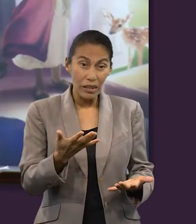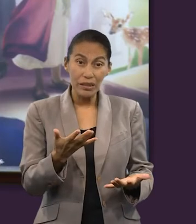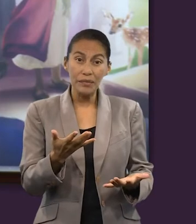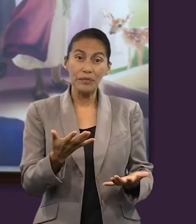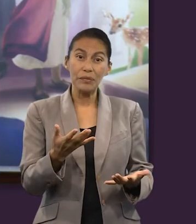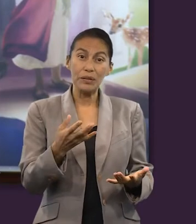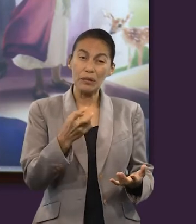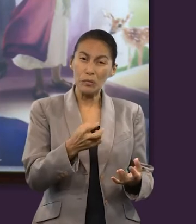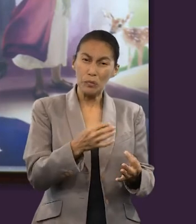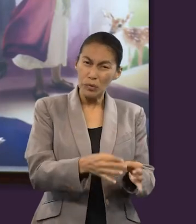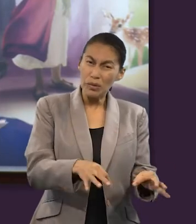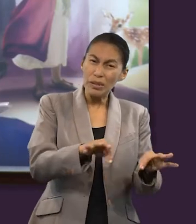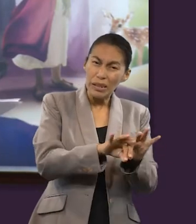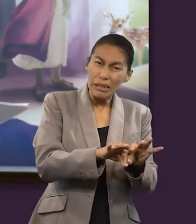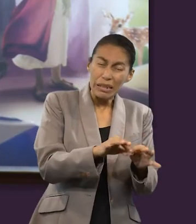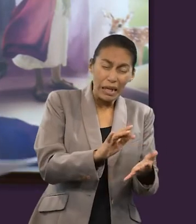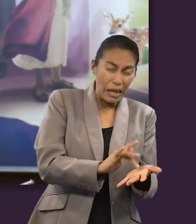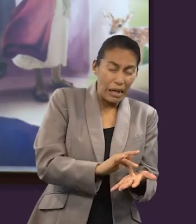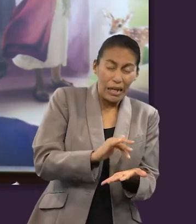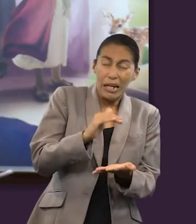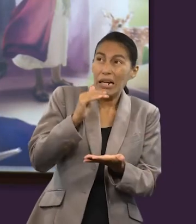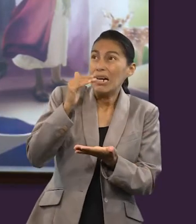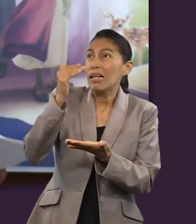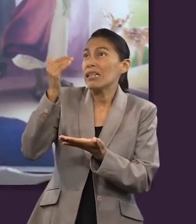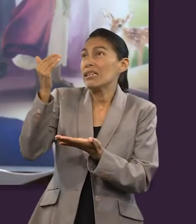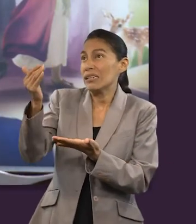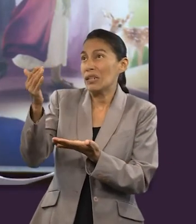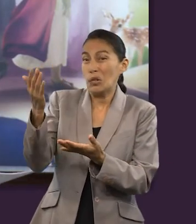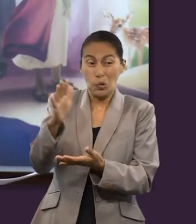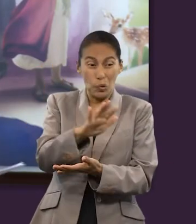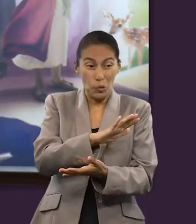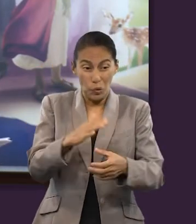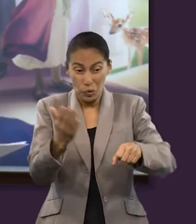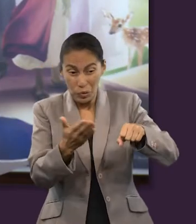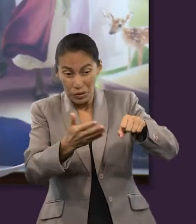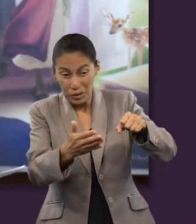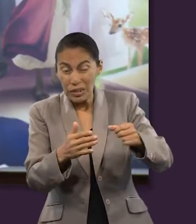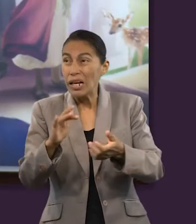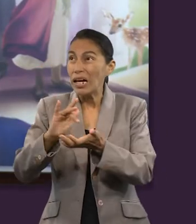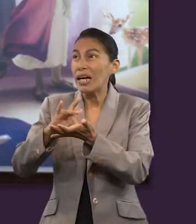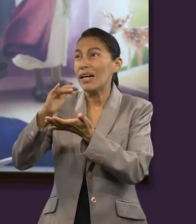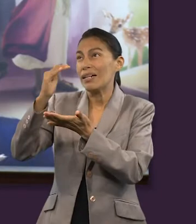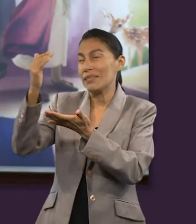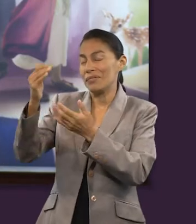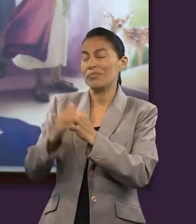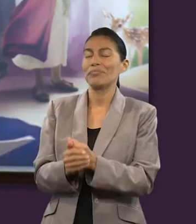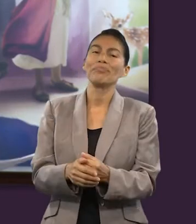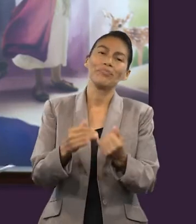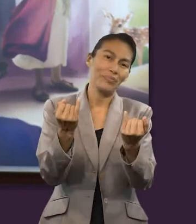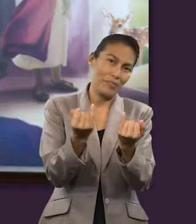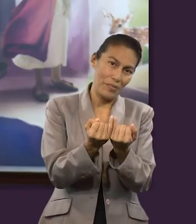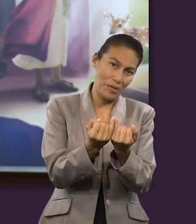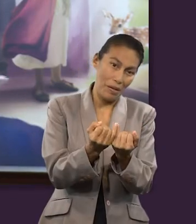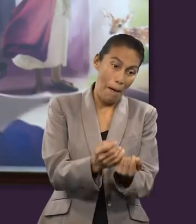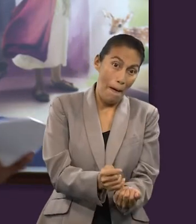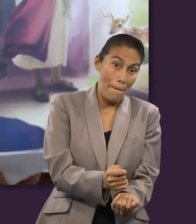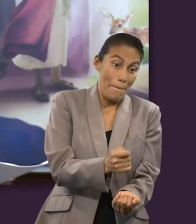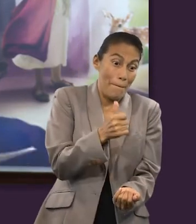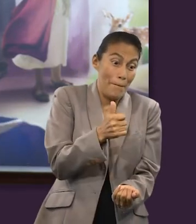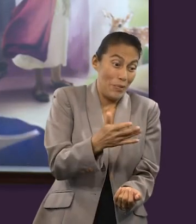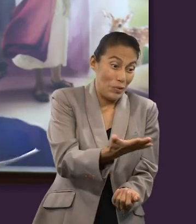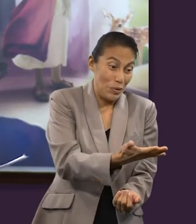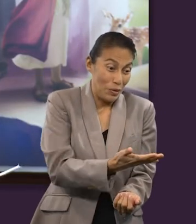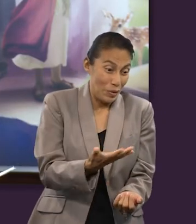ese papel de expresar el agradecimiento hacia Dios por la cosecha, pero también ellos podían disfrutar lo